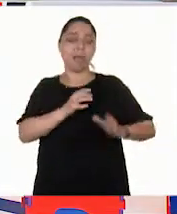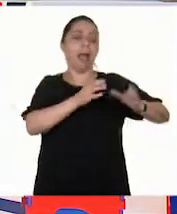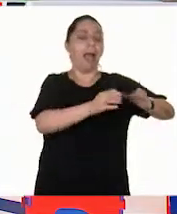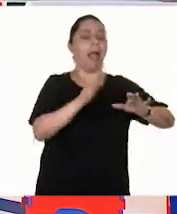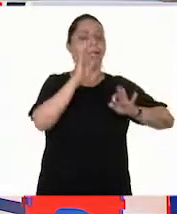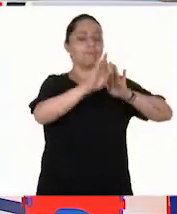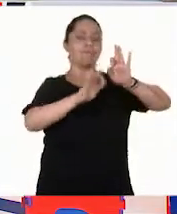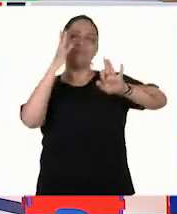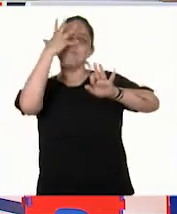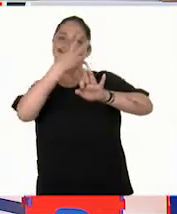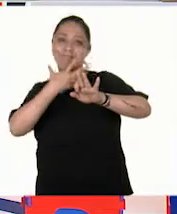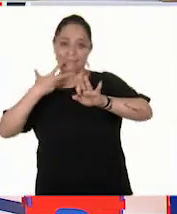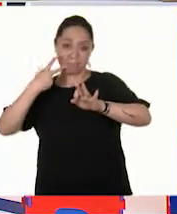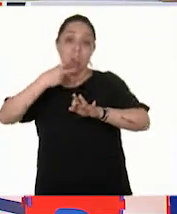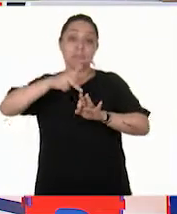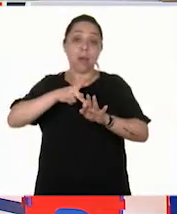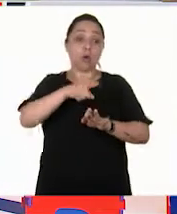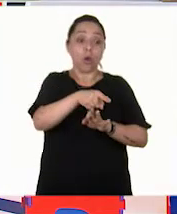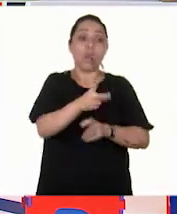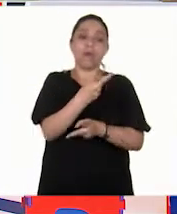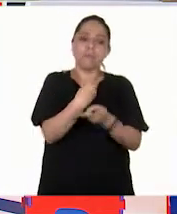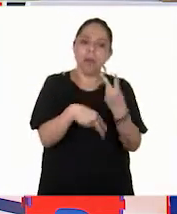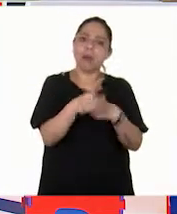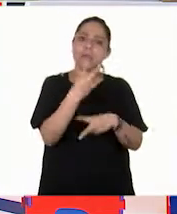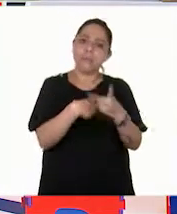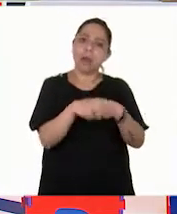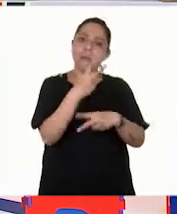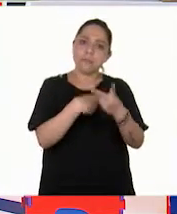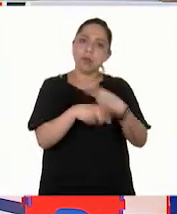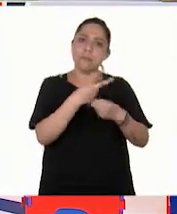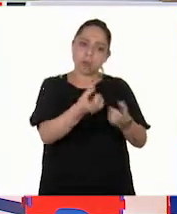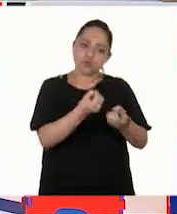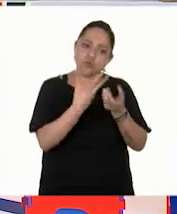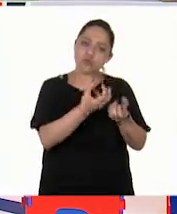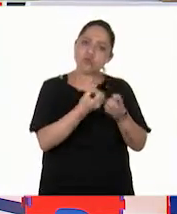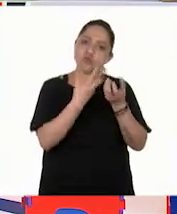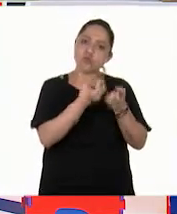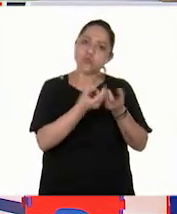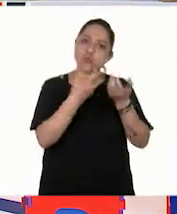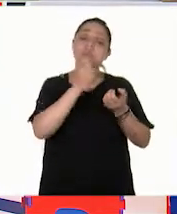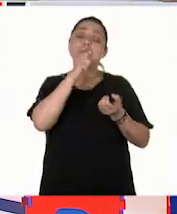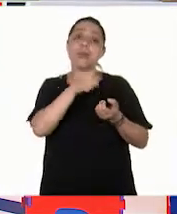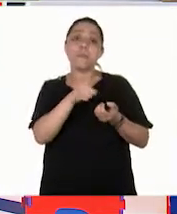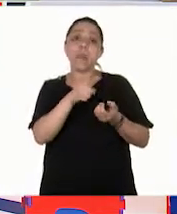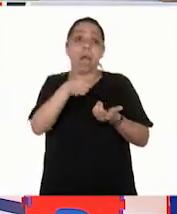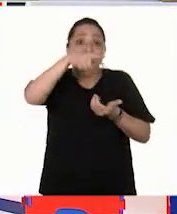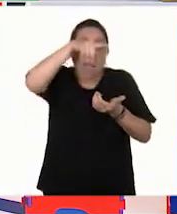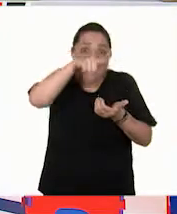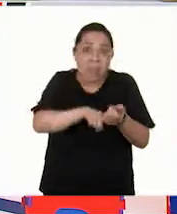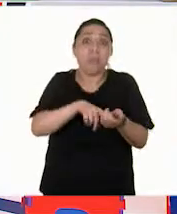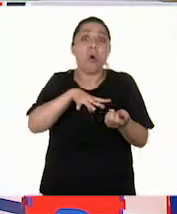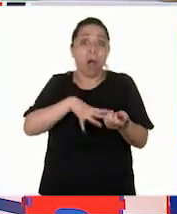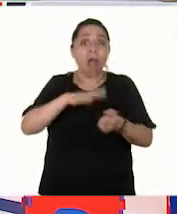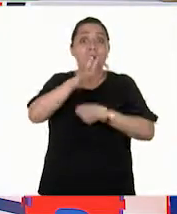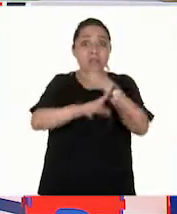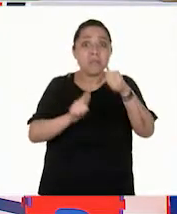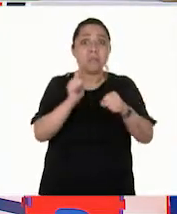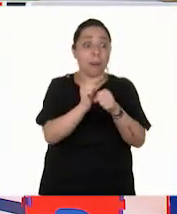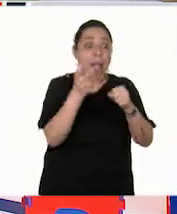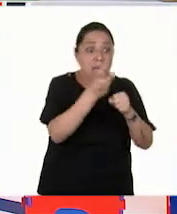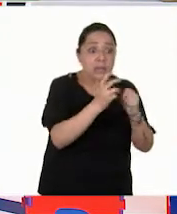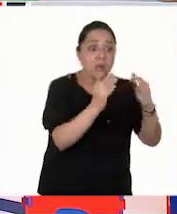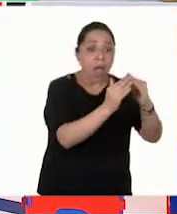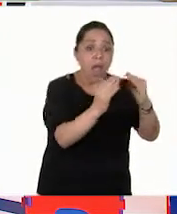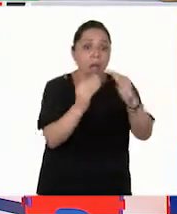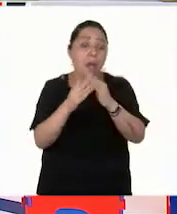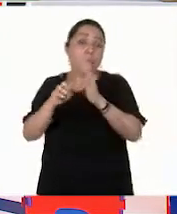tenemos muchos beneficios de ella. Y no solamente eso, Pepe, también representan el hogar de diversas especies de animales, como los